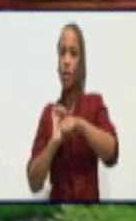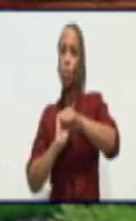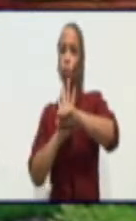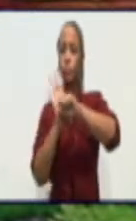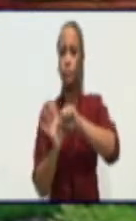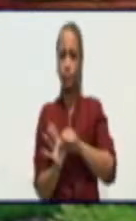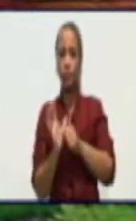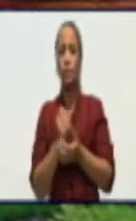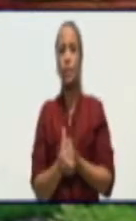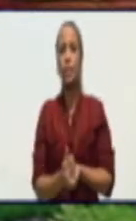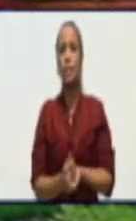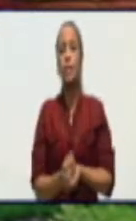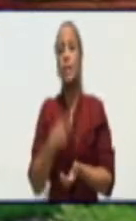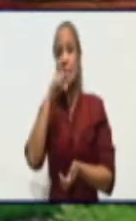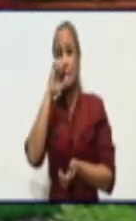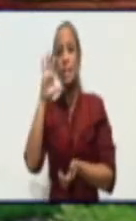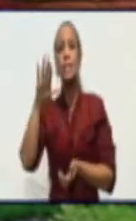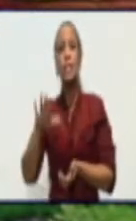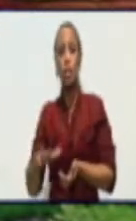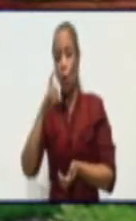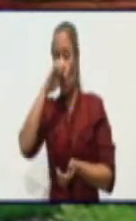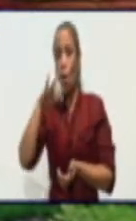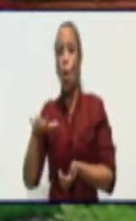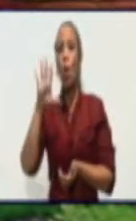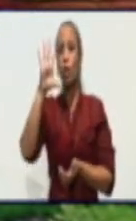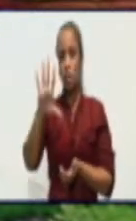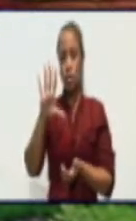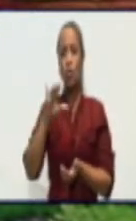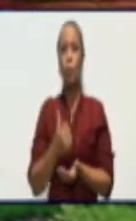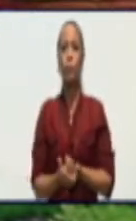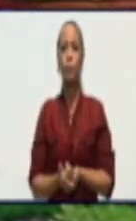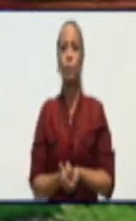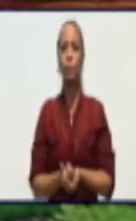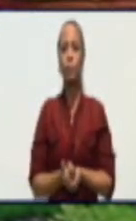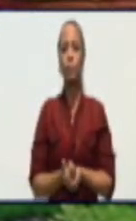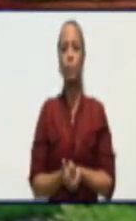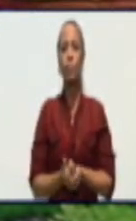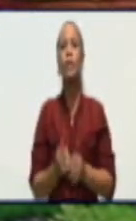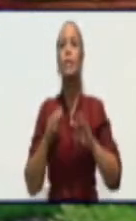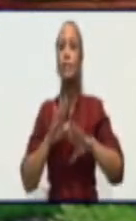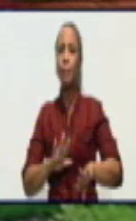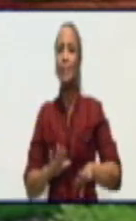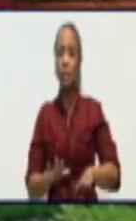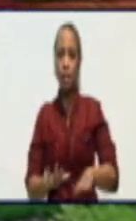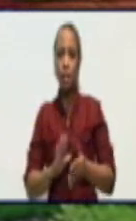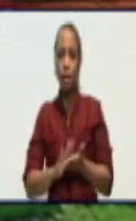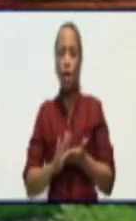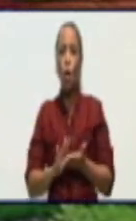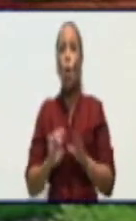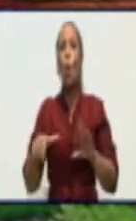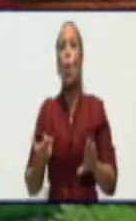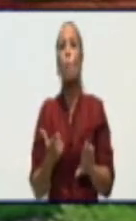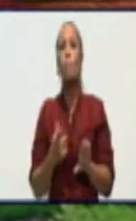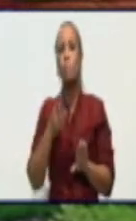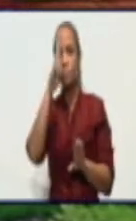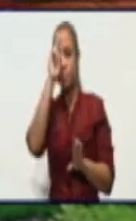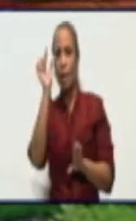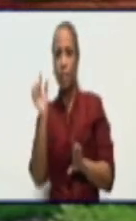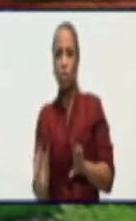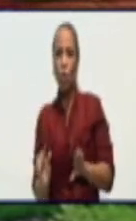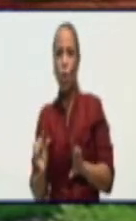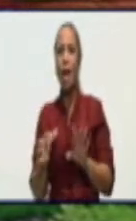Se reportan cinco niños en las últimas 24 horas. se mantiene un paciente grave y un paciente crítico.